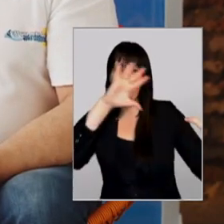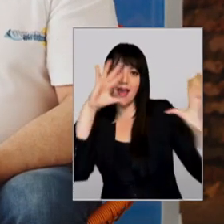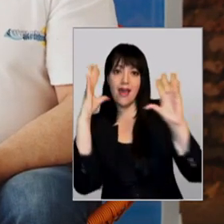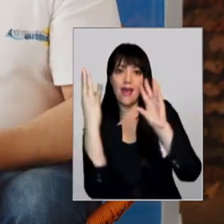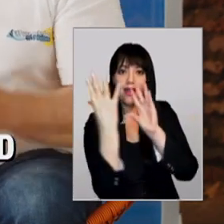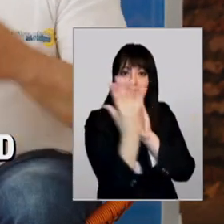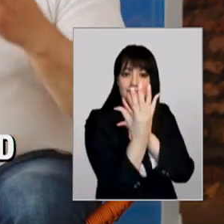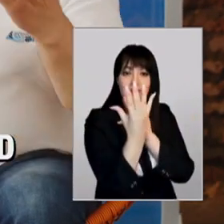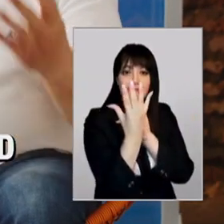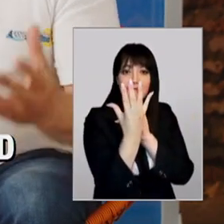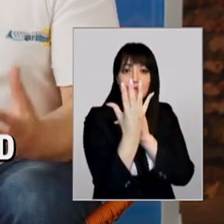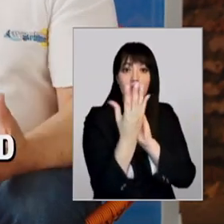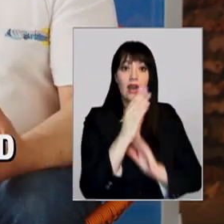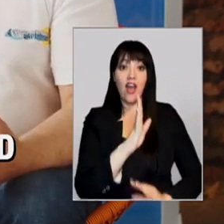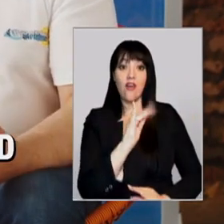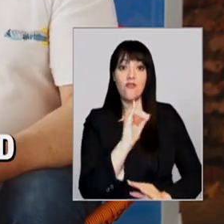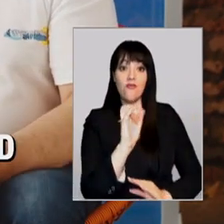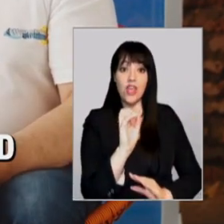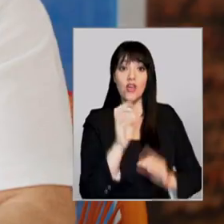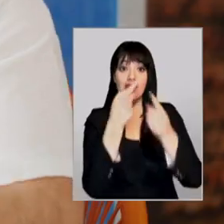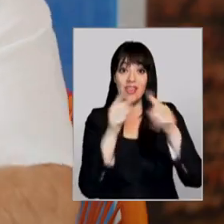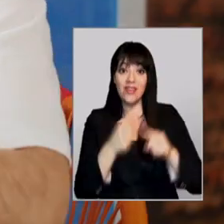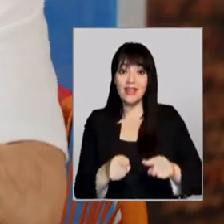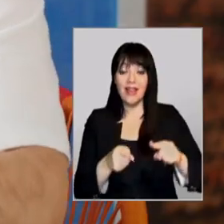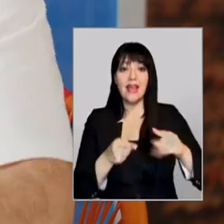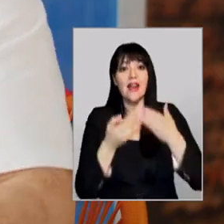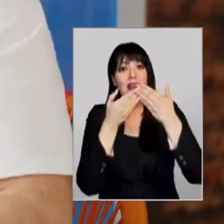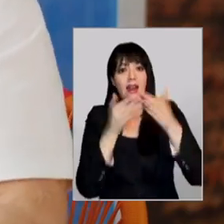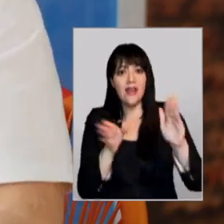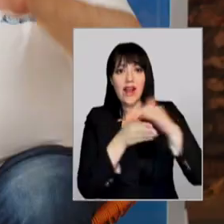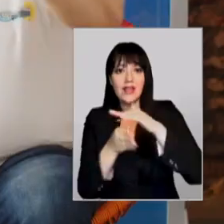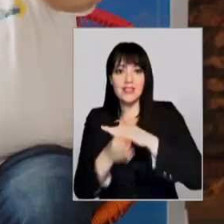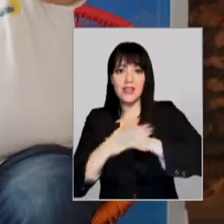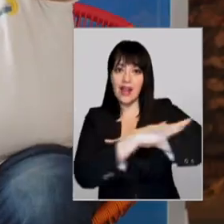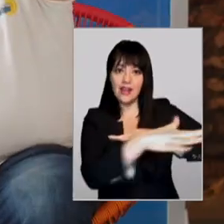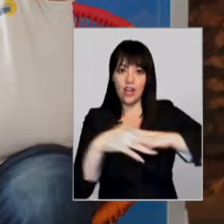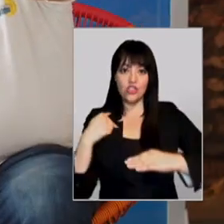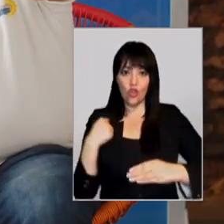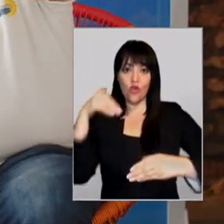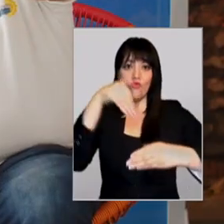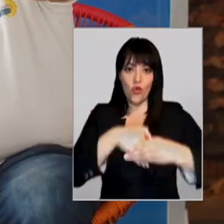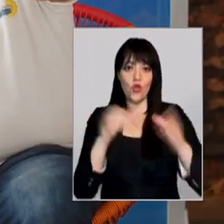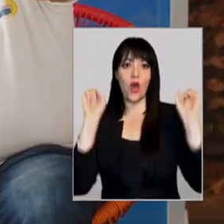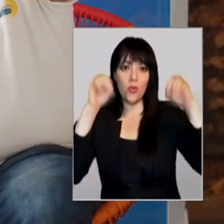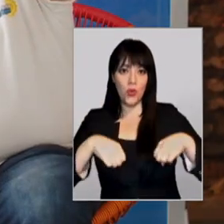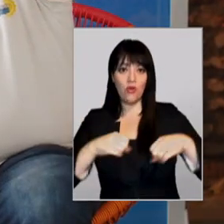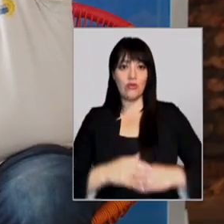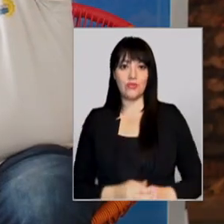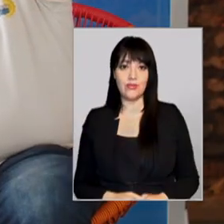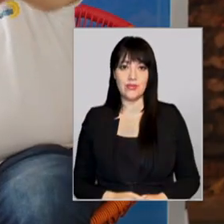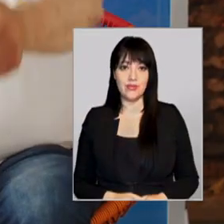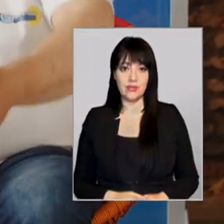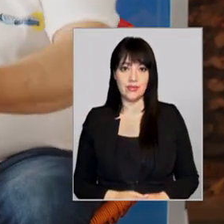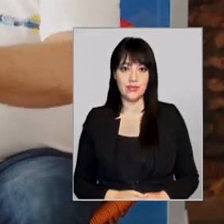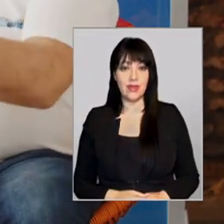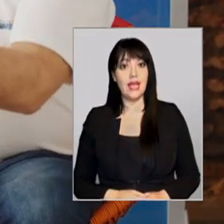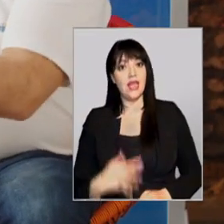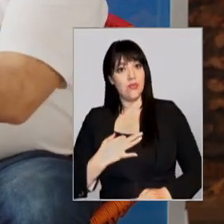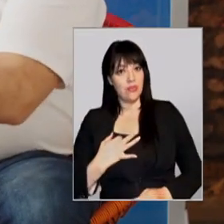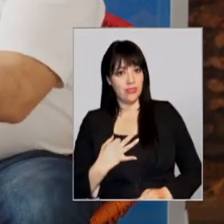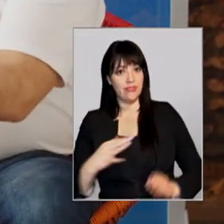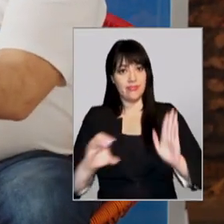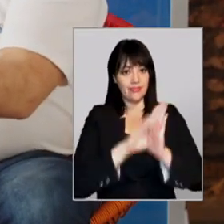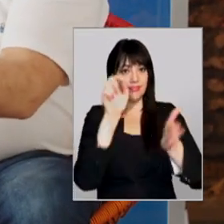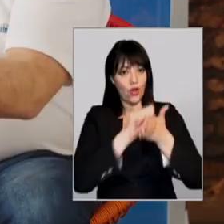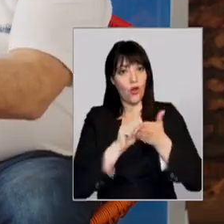medio ambiente, que proteja nuestra biodiversidad y el libre acceso al mar. Por eso yo voto apruebo. Y